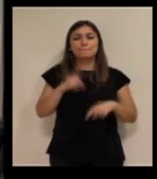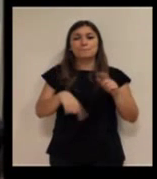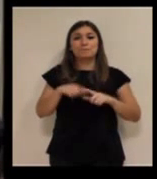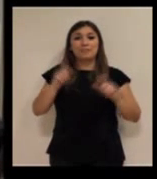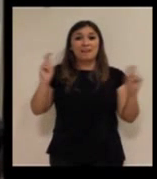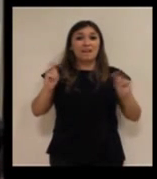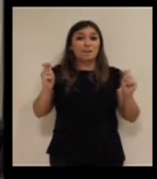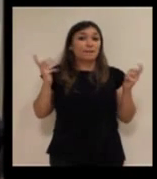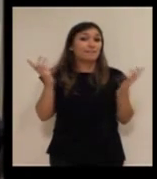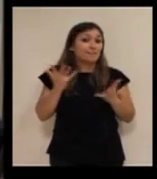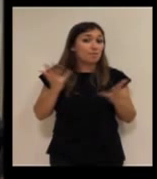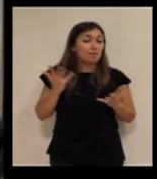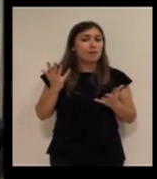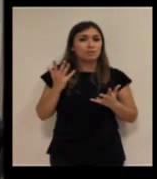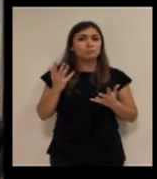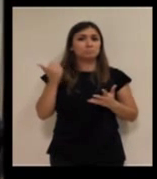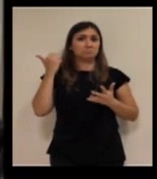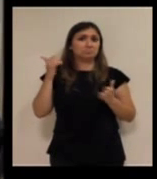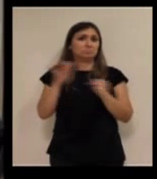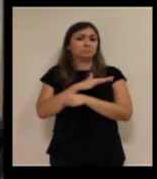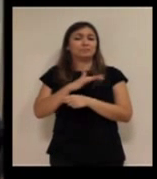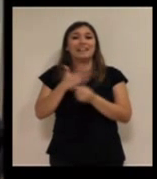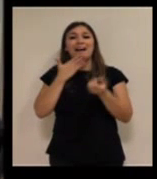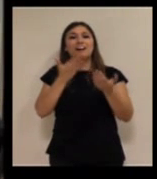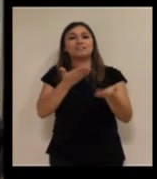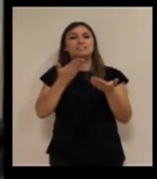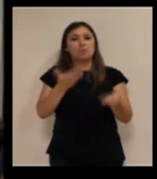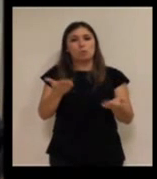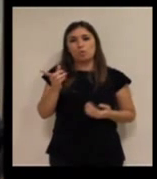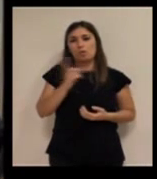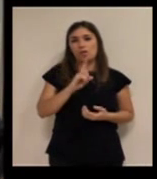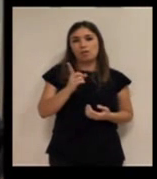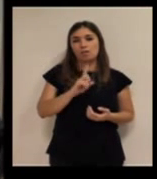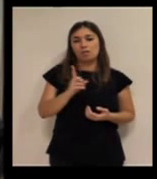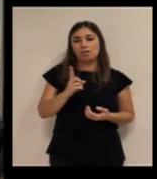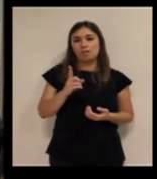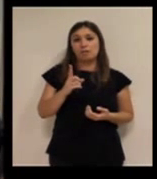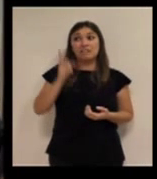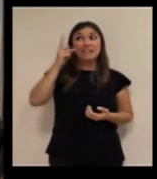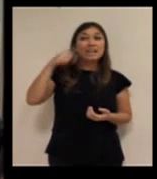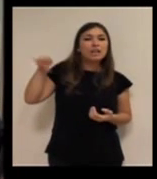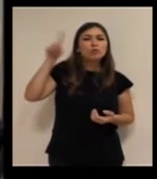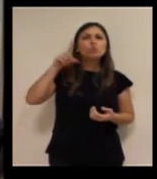digamos, de emergencias, digamos, ¿no? Más que la parte asistencial.